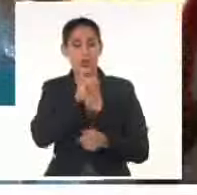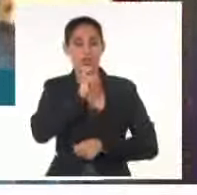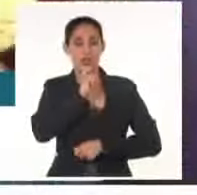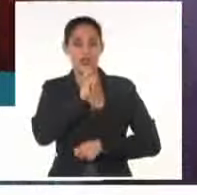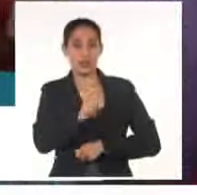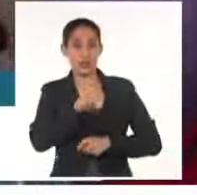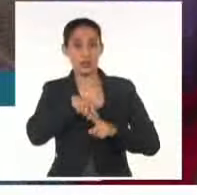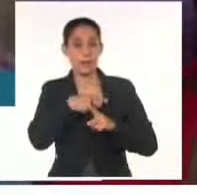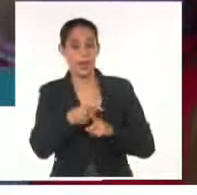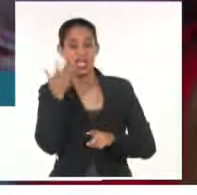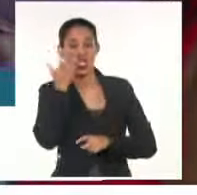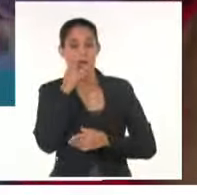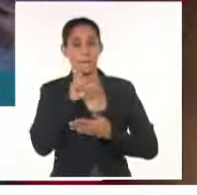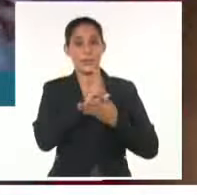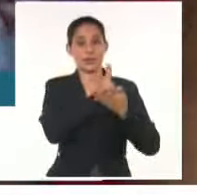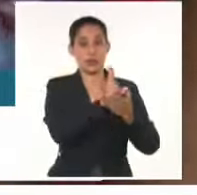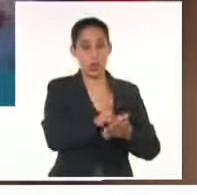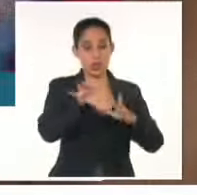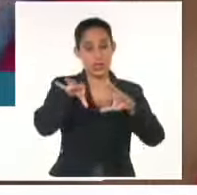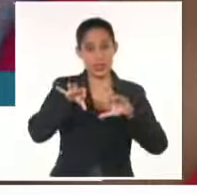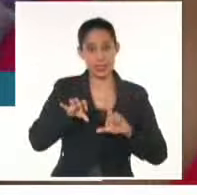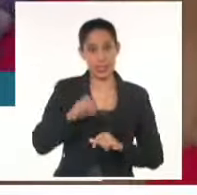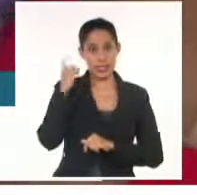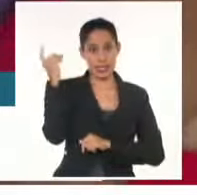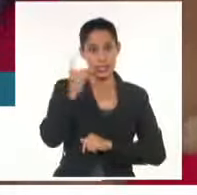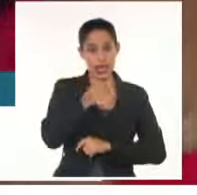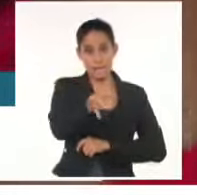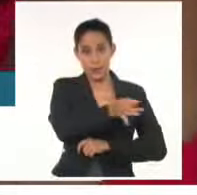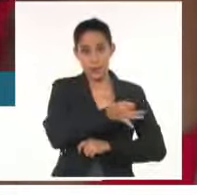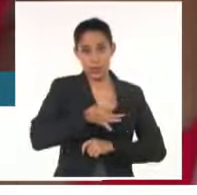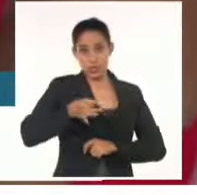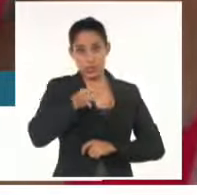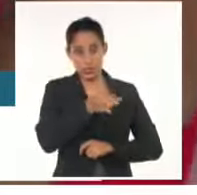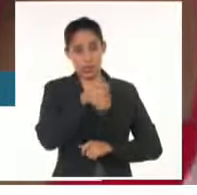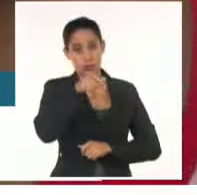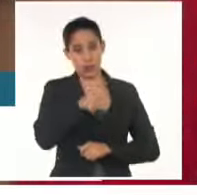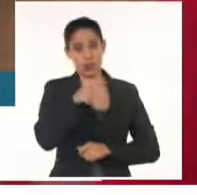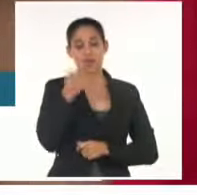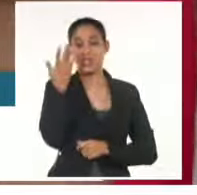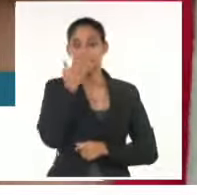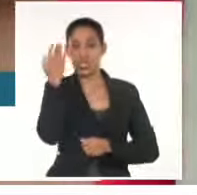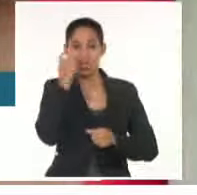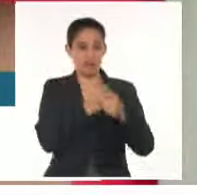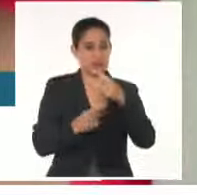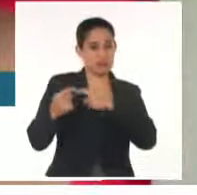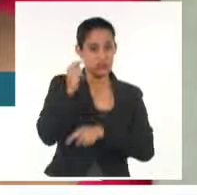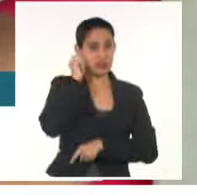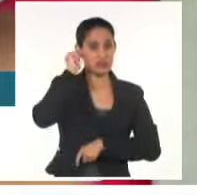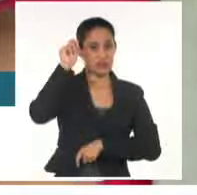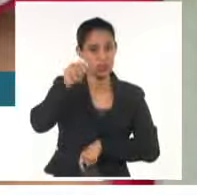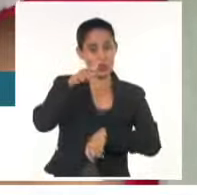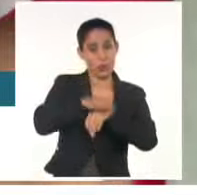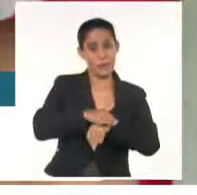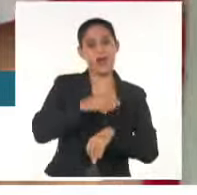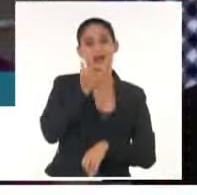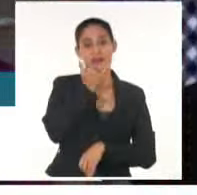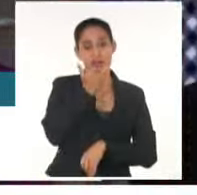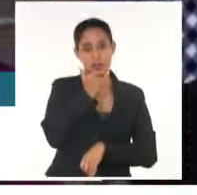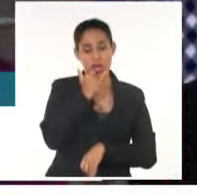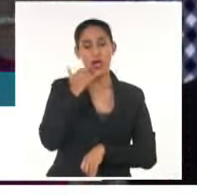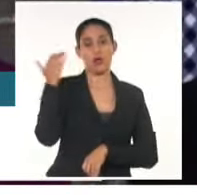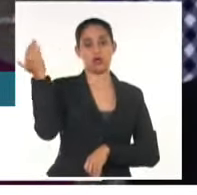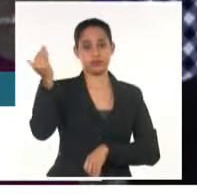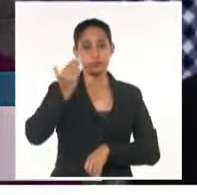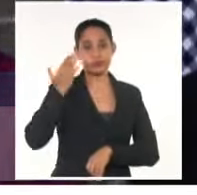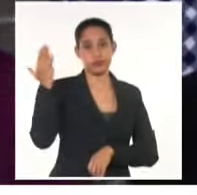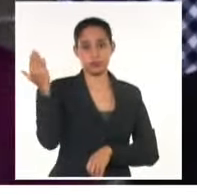la secretaria general del municipio, una de las afectadas por el meteoro, y quiso